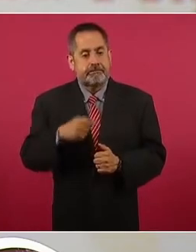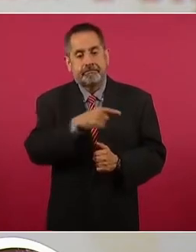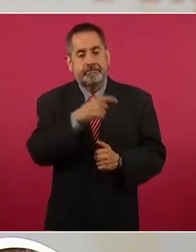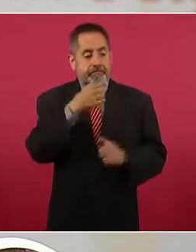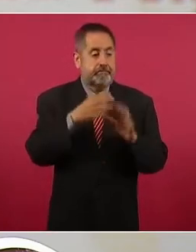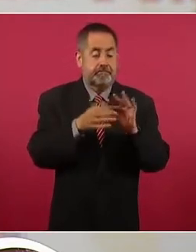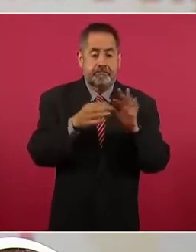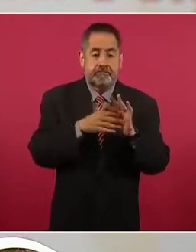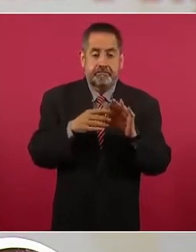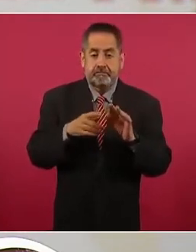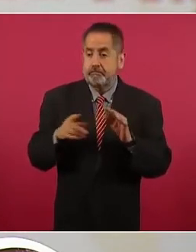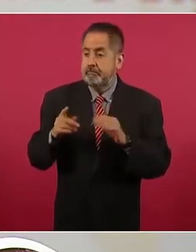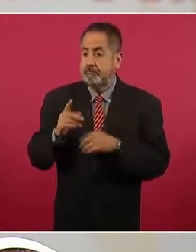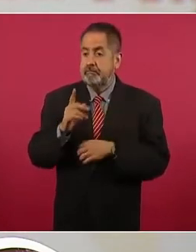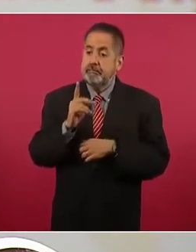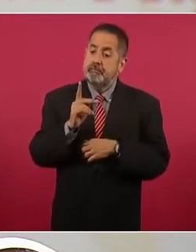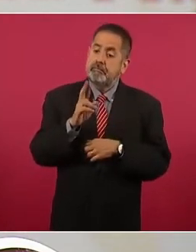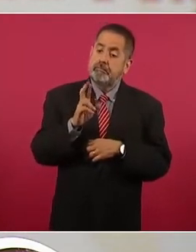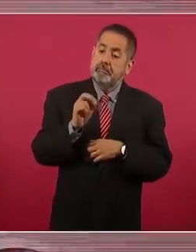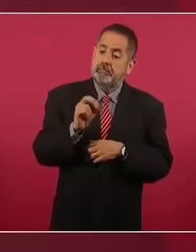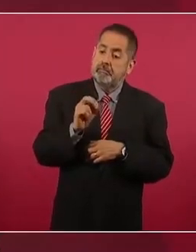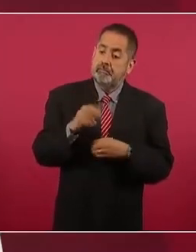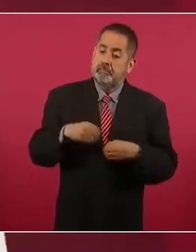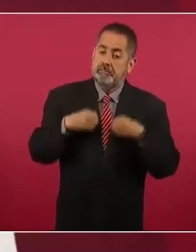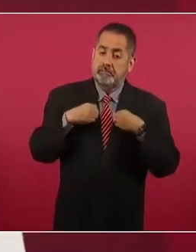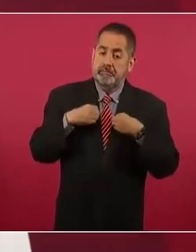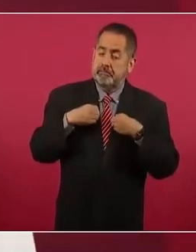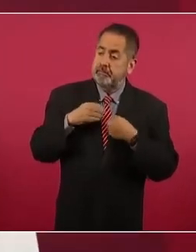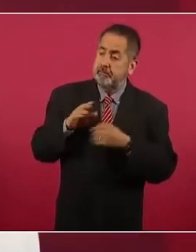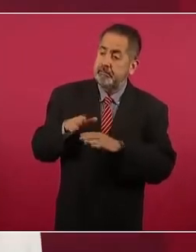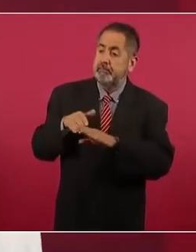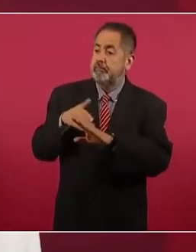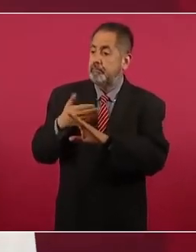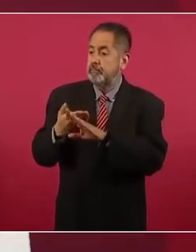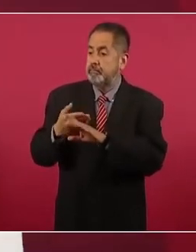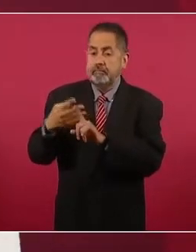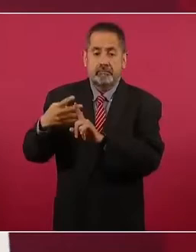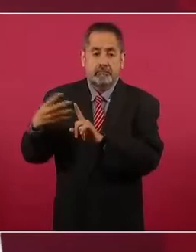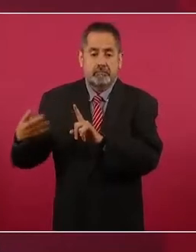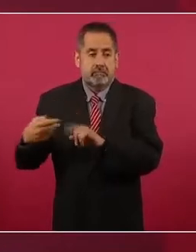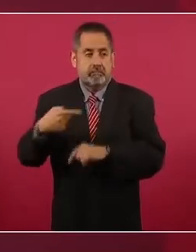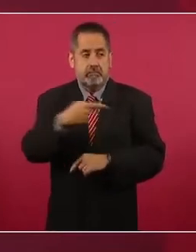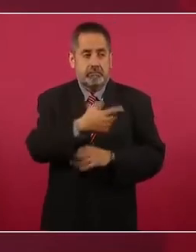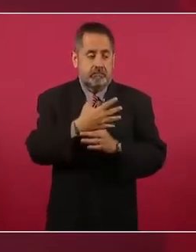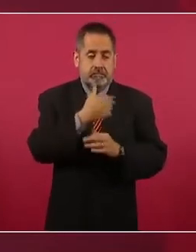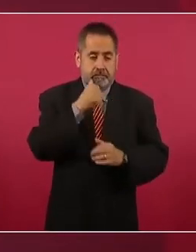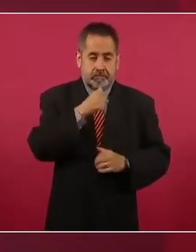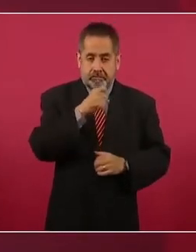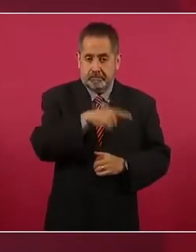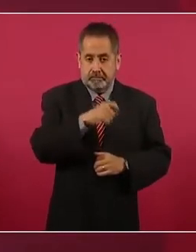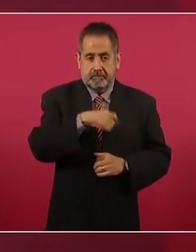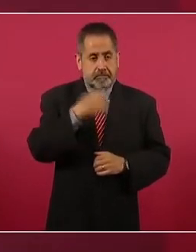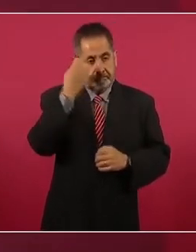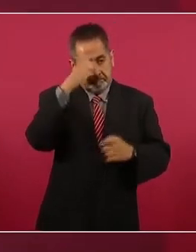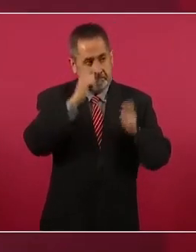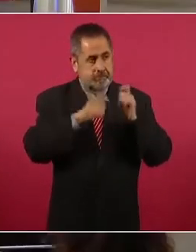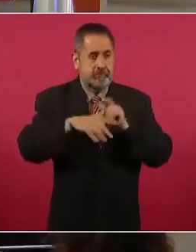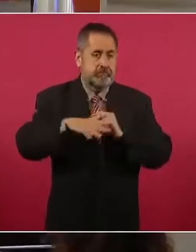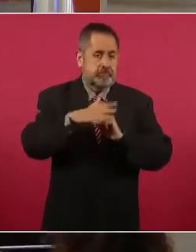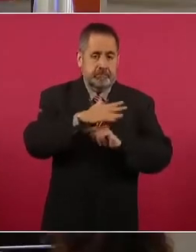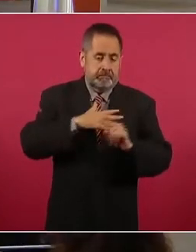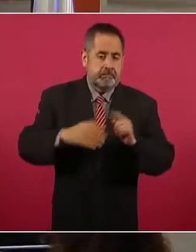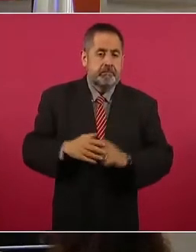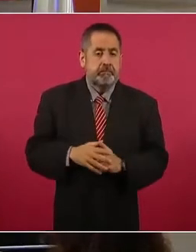derechos sean pro vida y ante la comunidad LGBT, también es experto en medio ambiente.